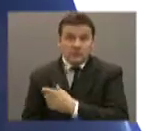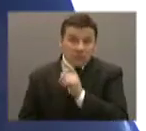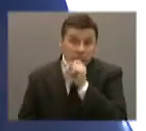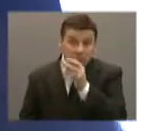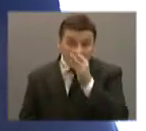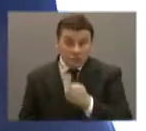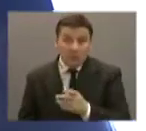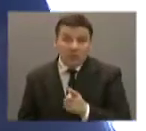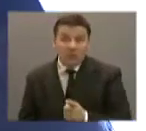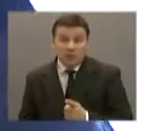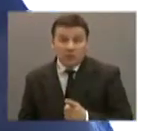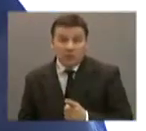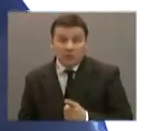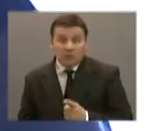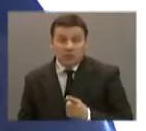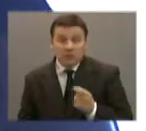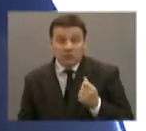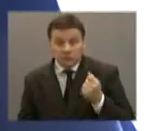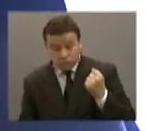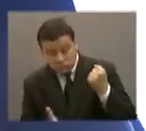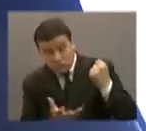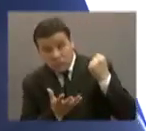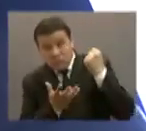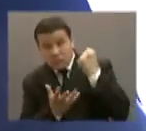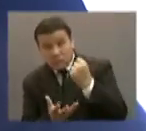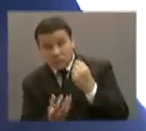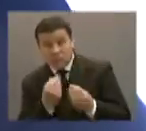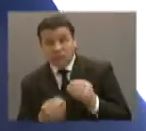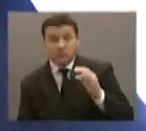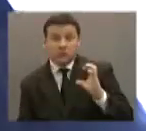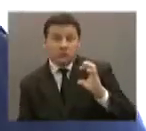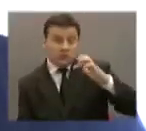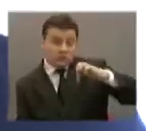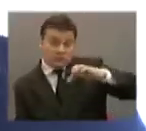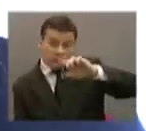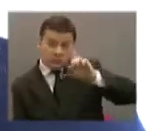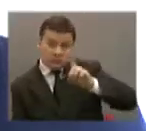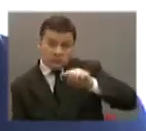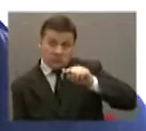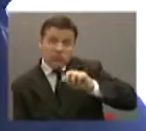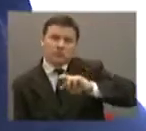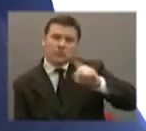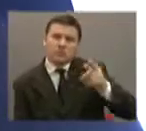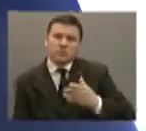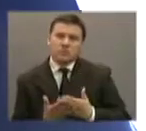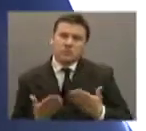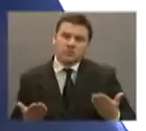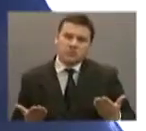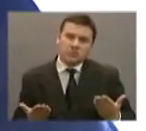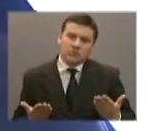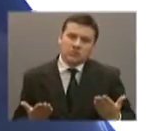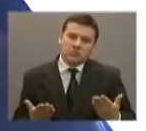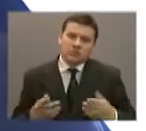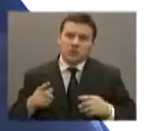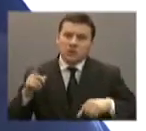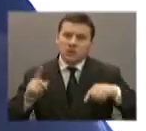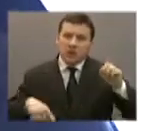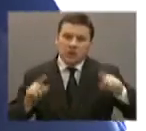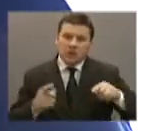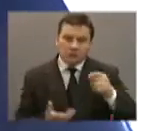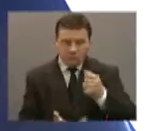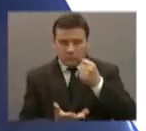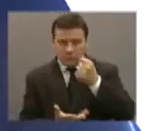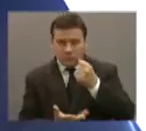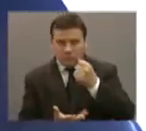realmente los dineros que las EPS se prestaron para otros asuntos, algunos de esos